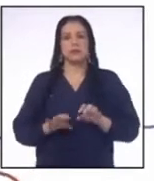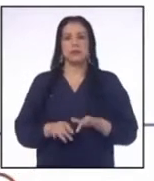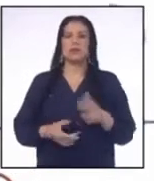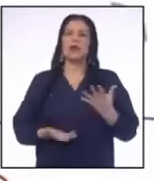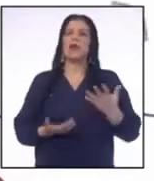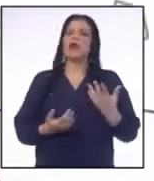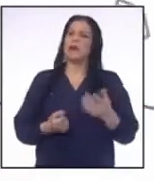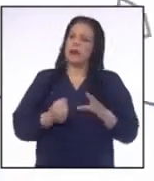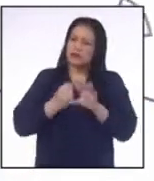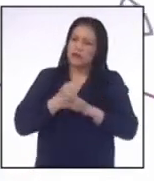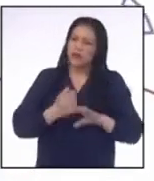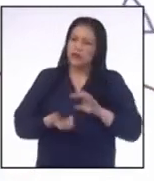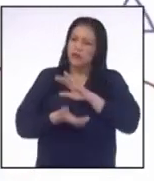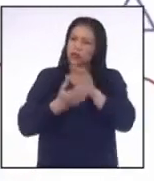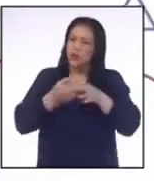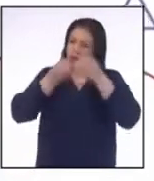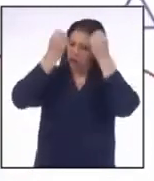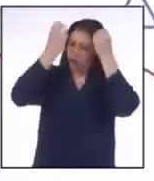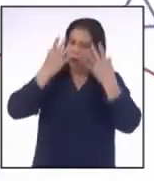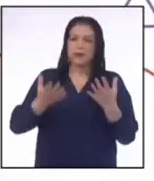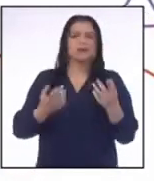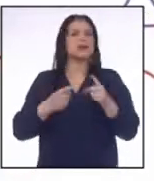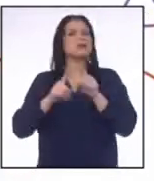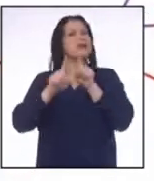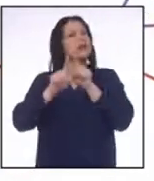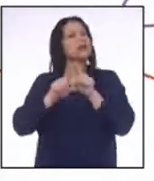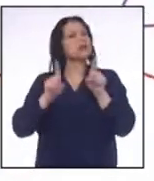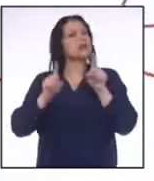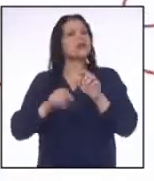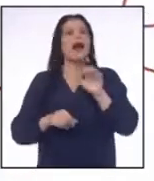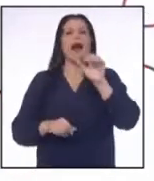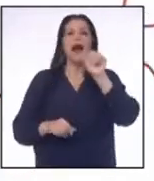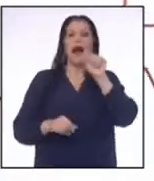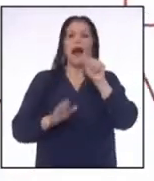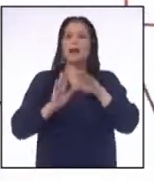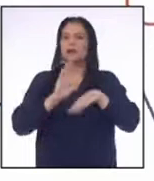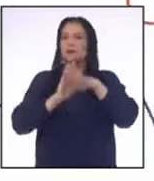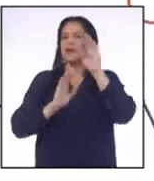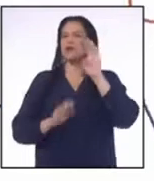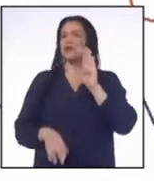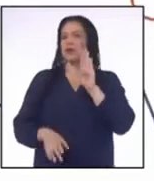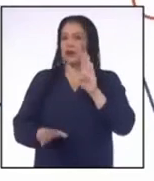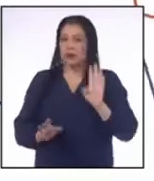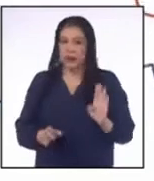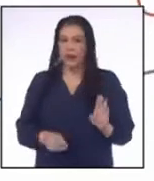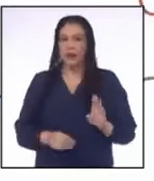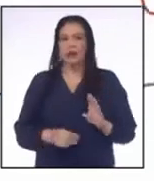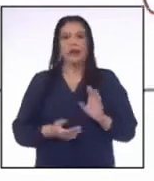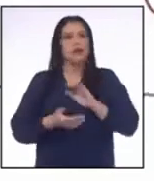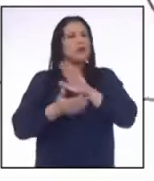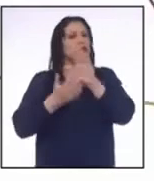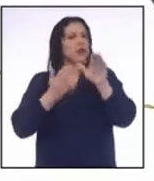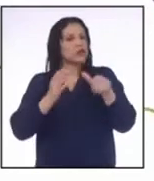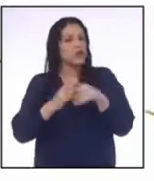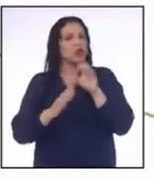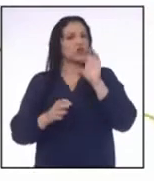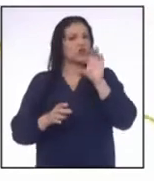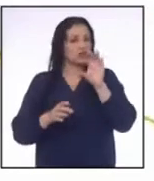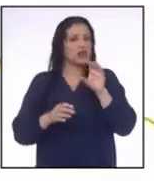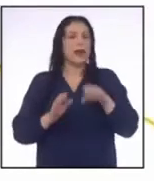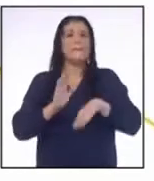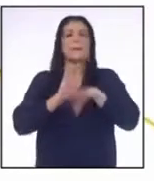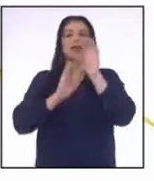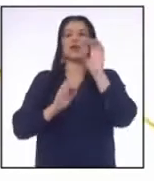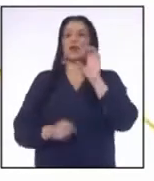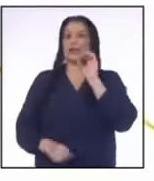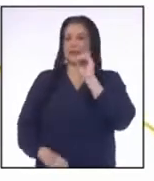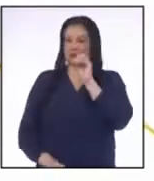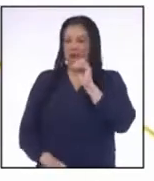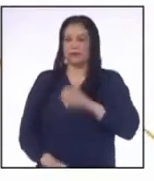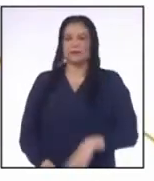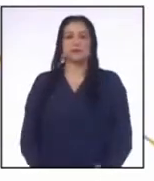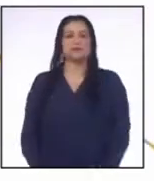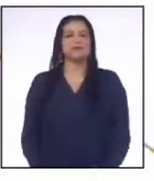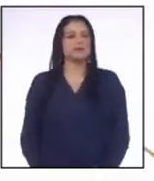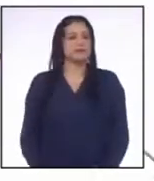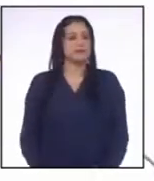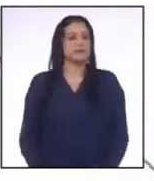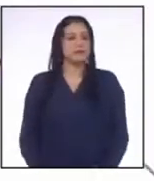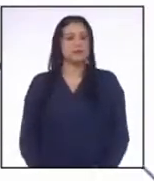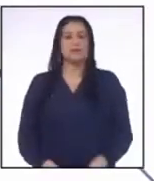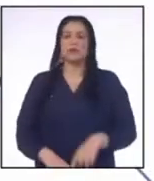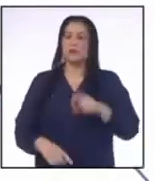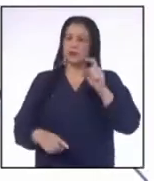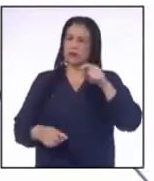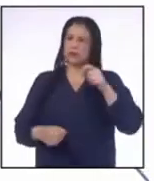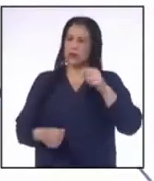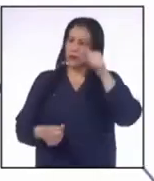Basados en los datos tenemos la desigualdad A es mayor que B Para todo C mayor que 0 Debemos